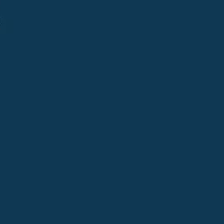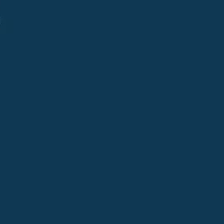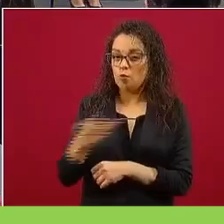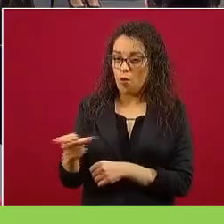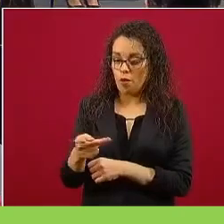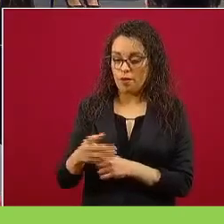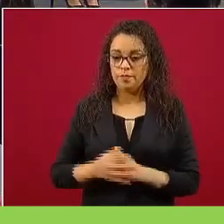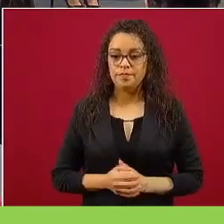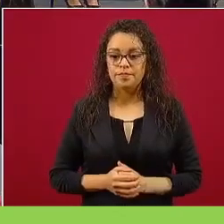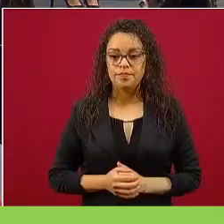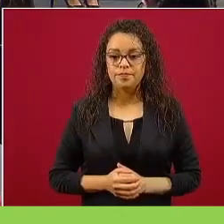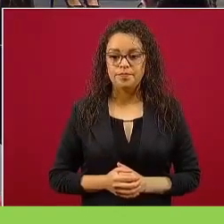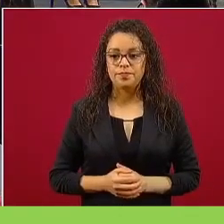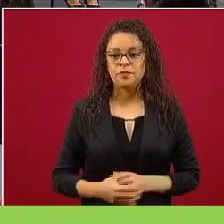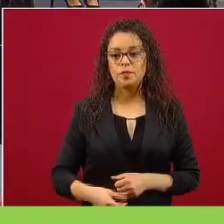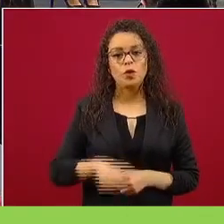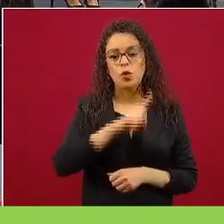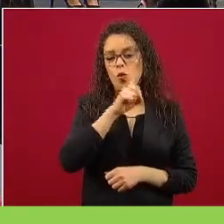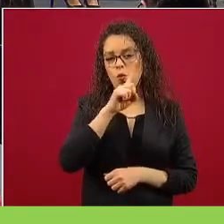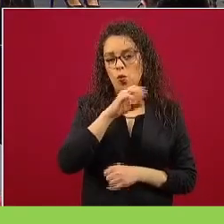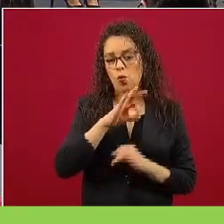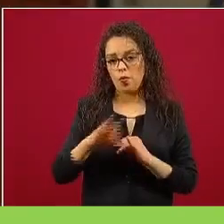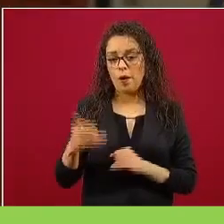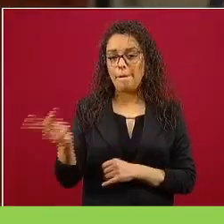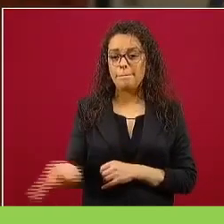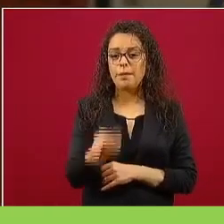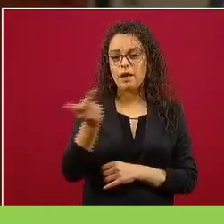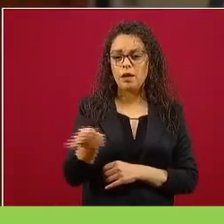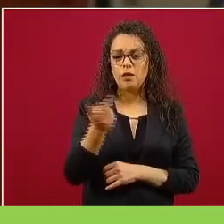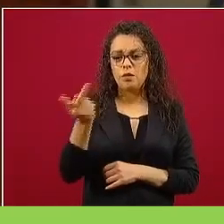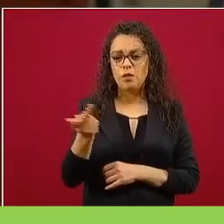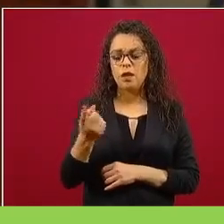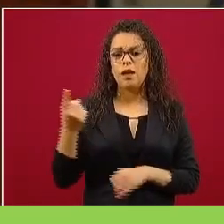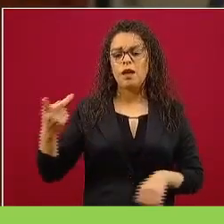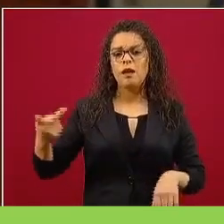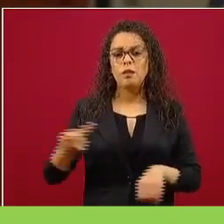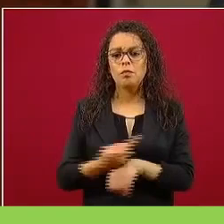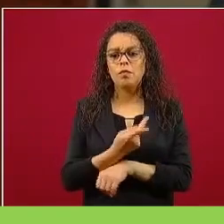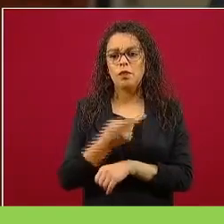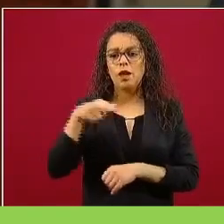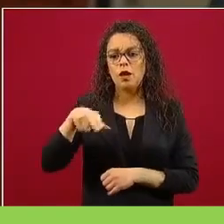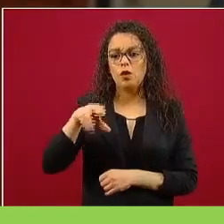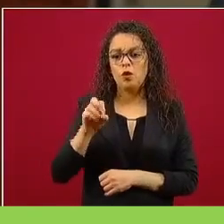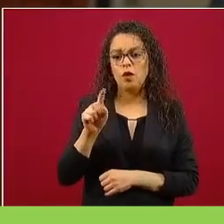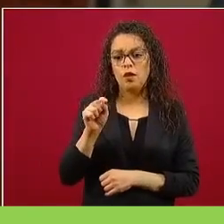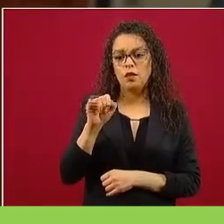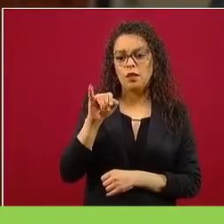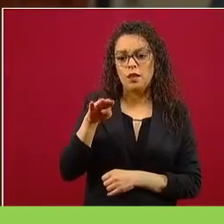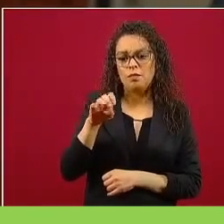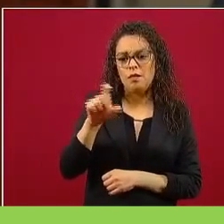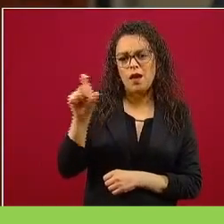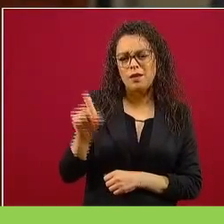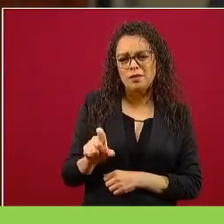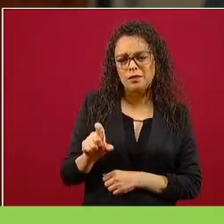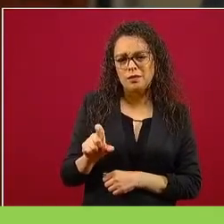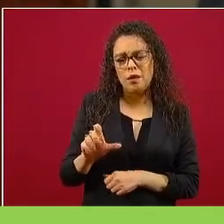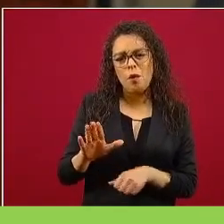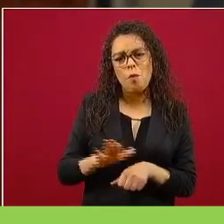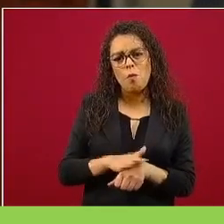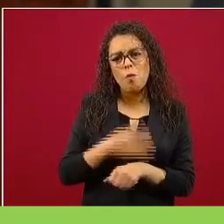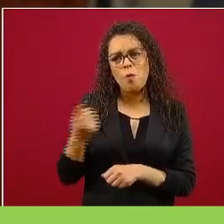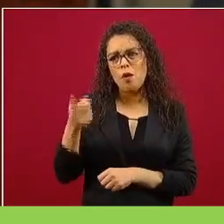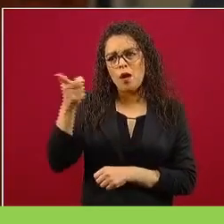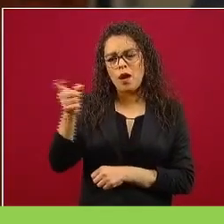Permita de preguntarles lo que está pasando en Notimex. ¿Por qué usted permite